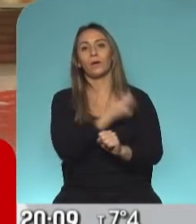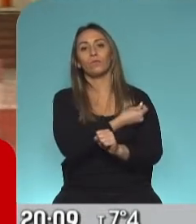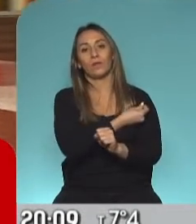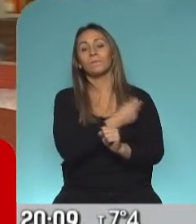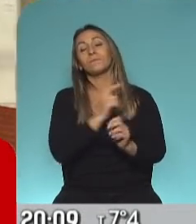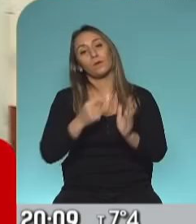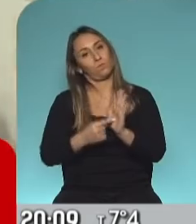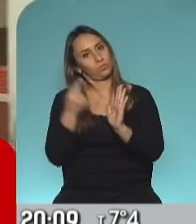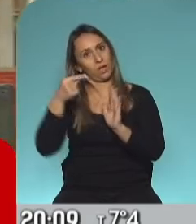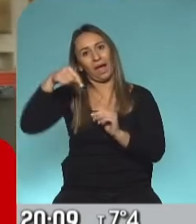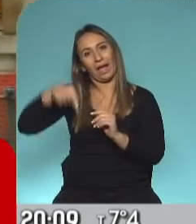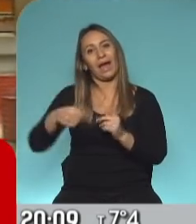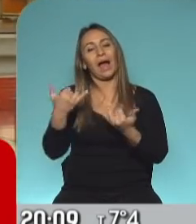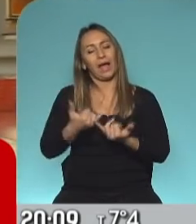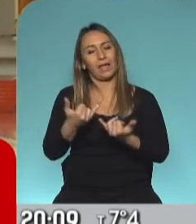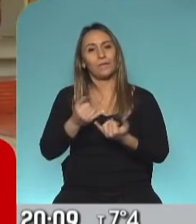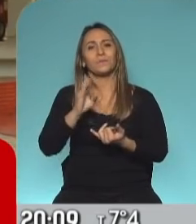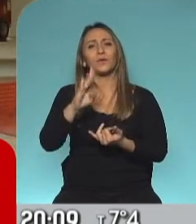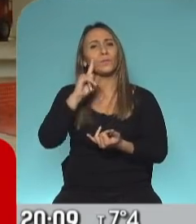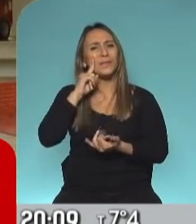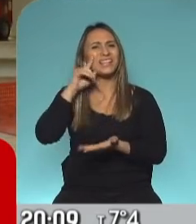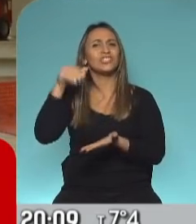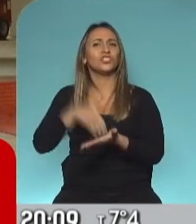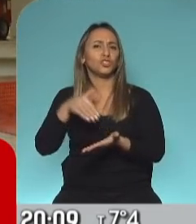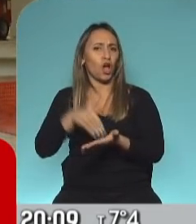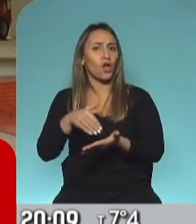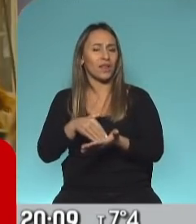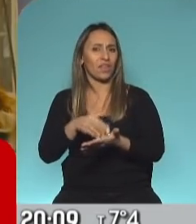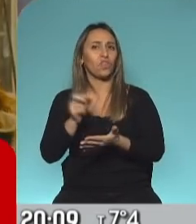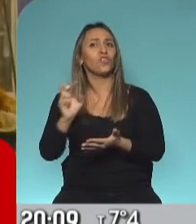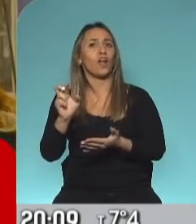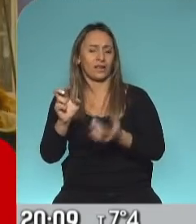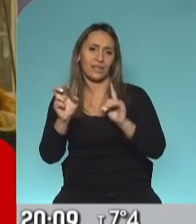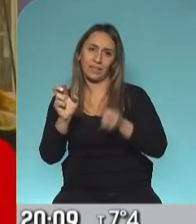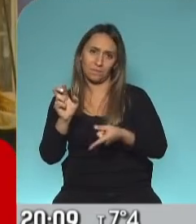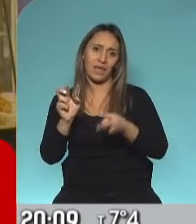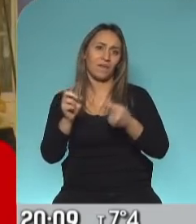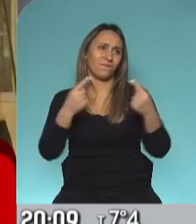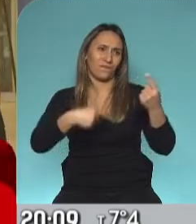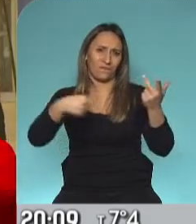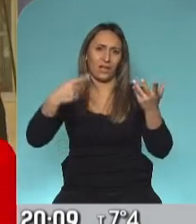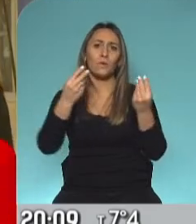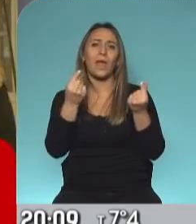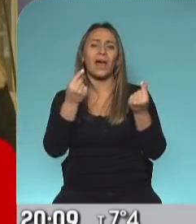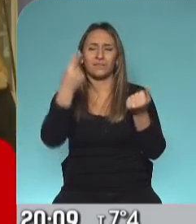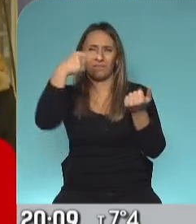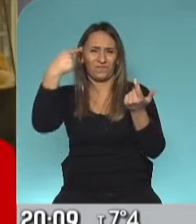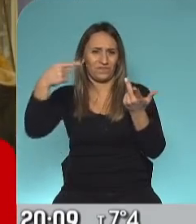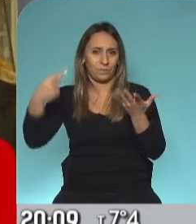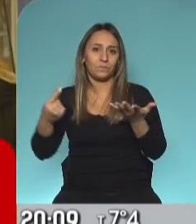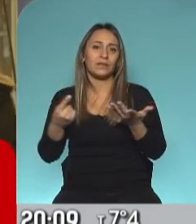millones. Billones. Billones. Hablaría de dólares, podremos hablar de otras monedas también. Lo cierto es que alguna vacuna